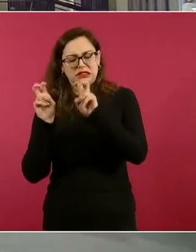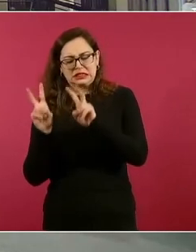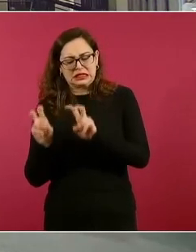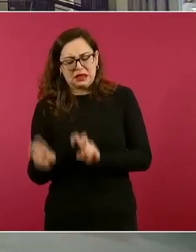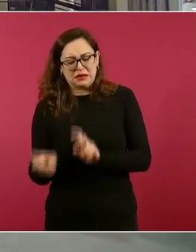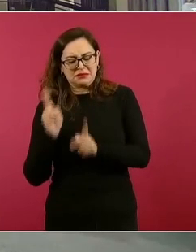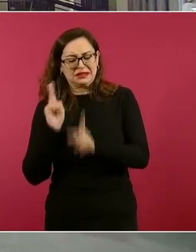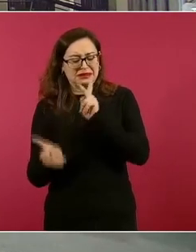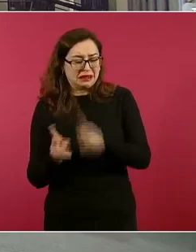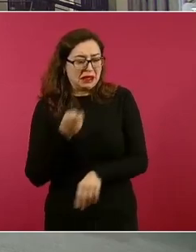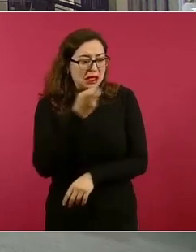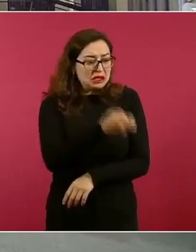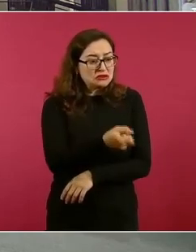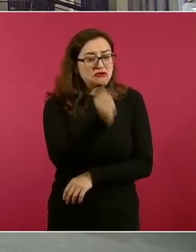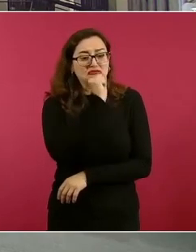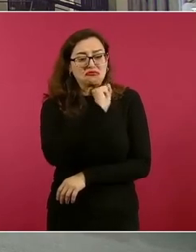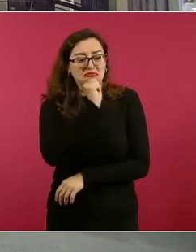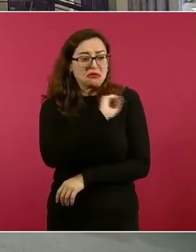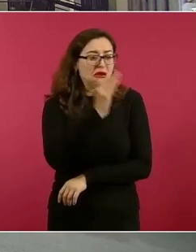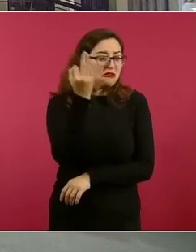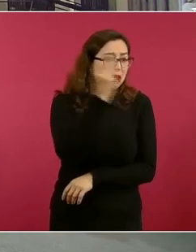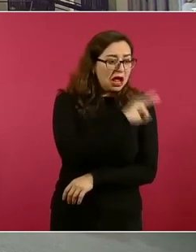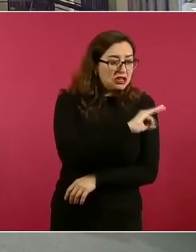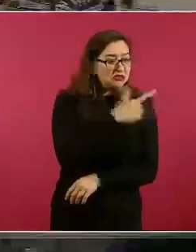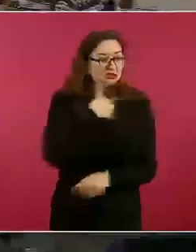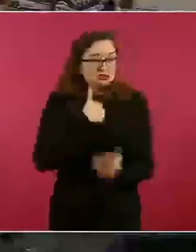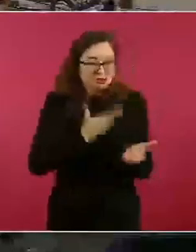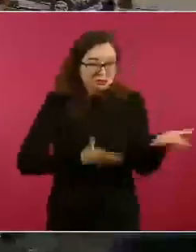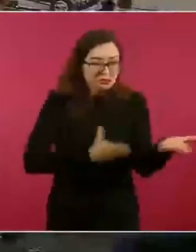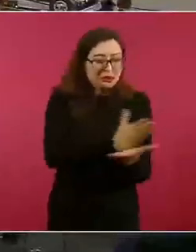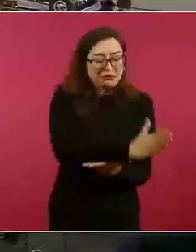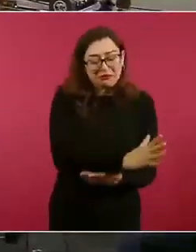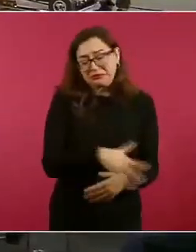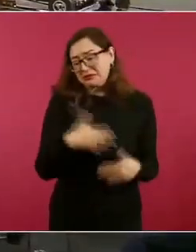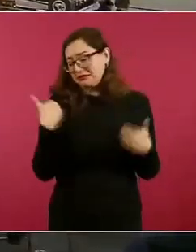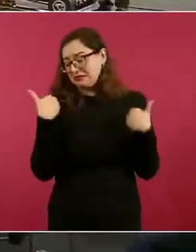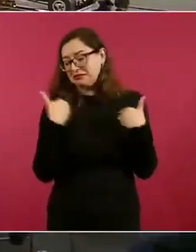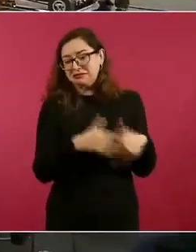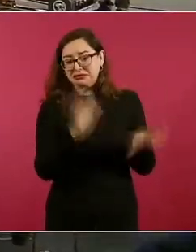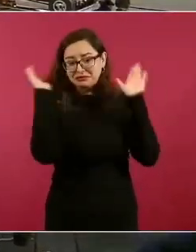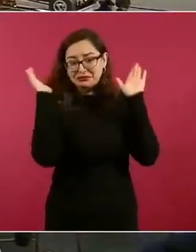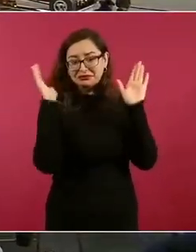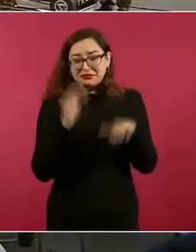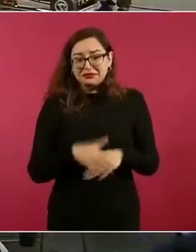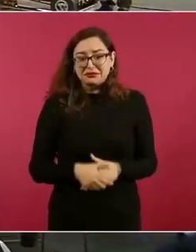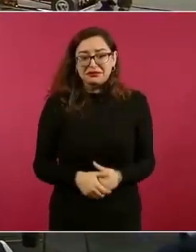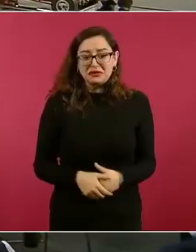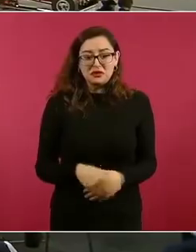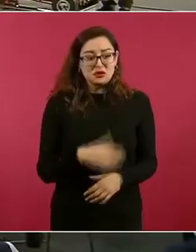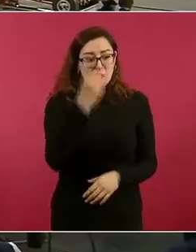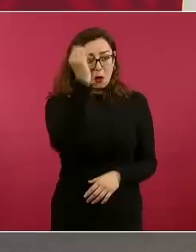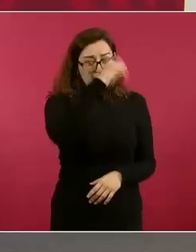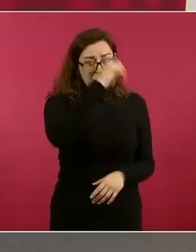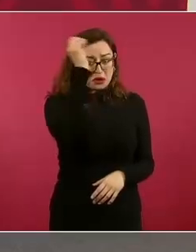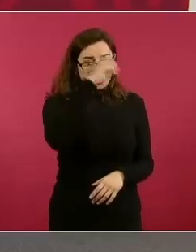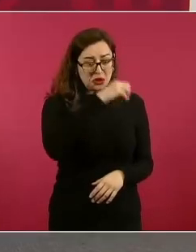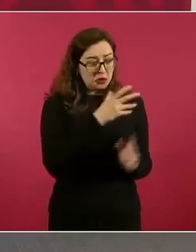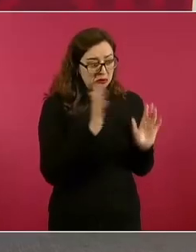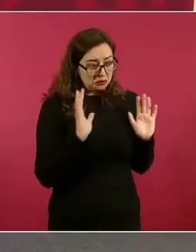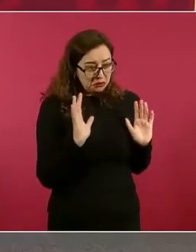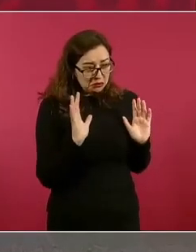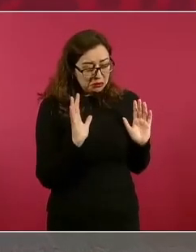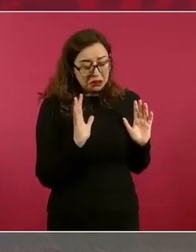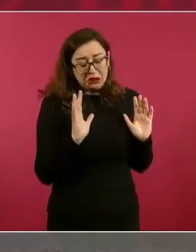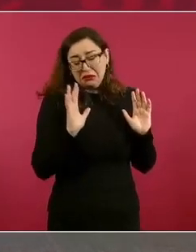Yo no me meto porque respeto la opinión de cada quien. Lo que no permito es que se metan